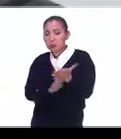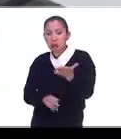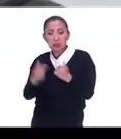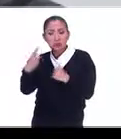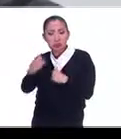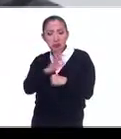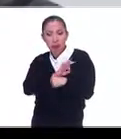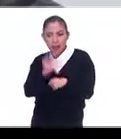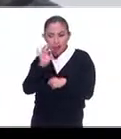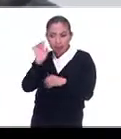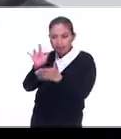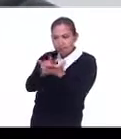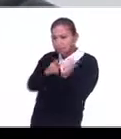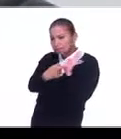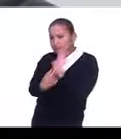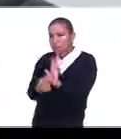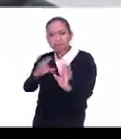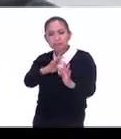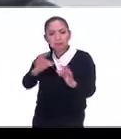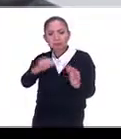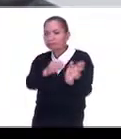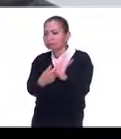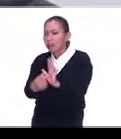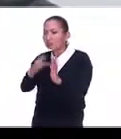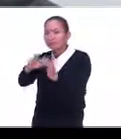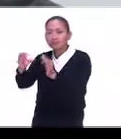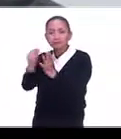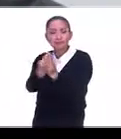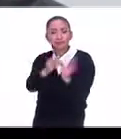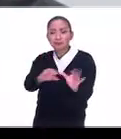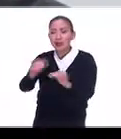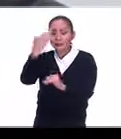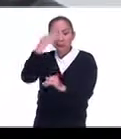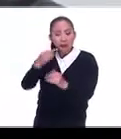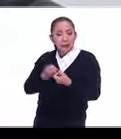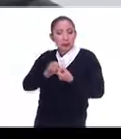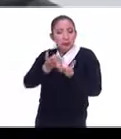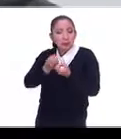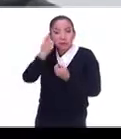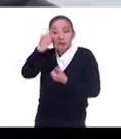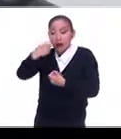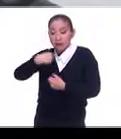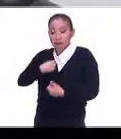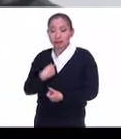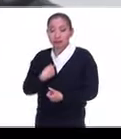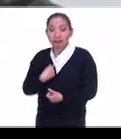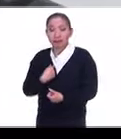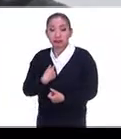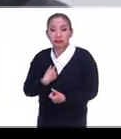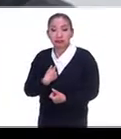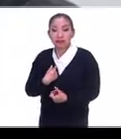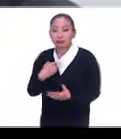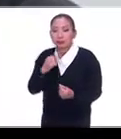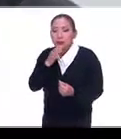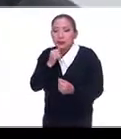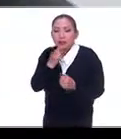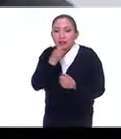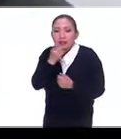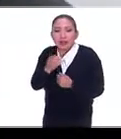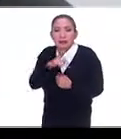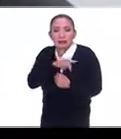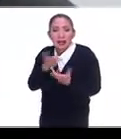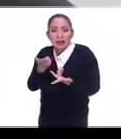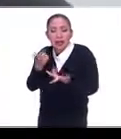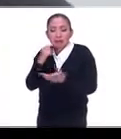capacidad para enseñarle a los demás lo que ella sabía. Entonces, para mí fue... Yo no puedo explicar mi carrera